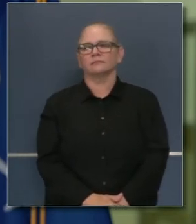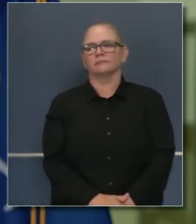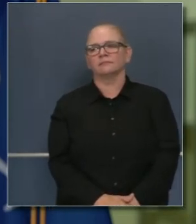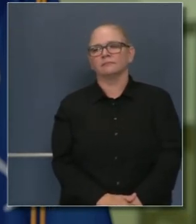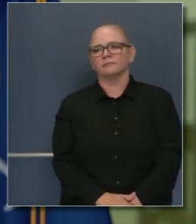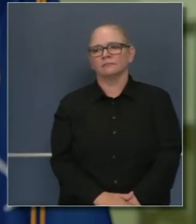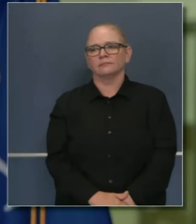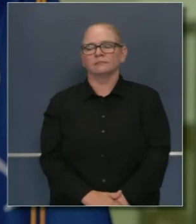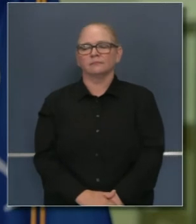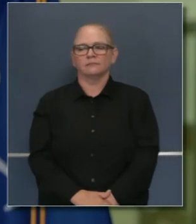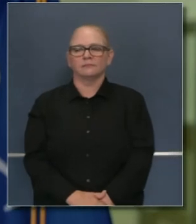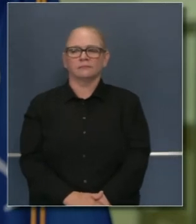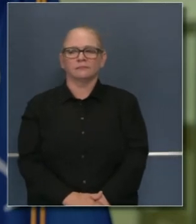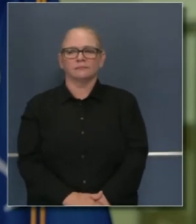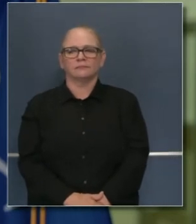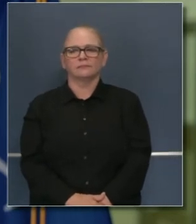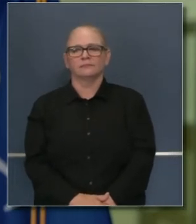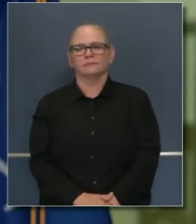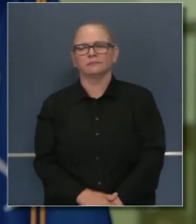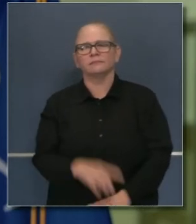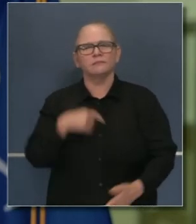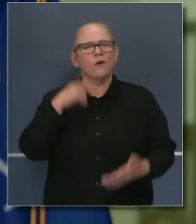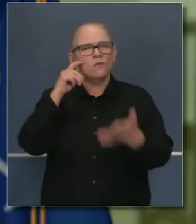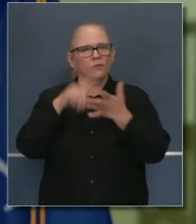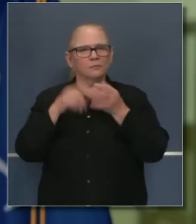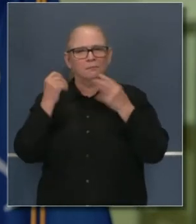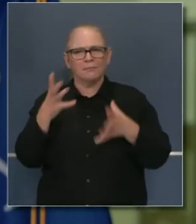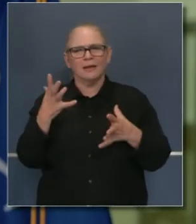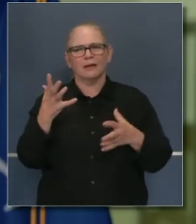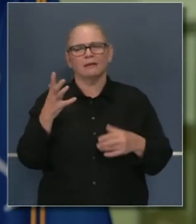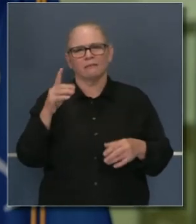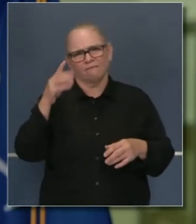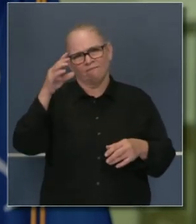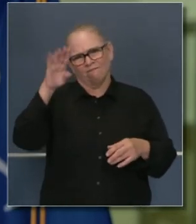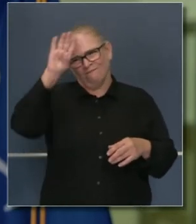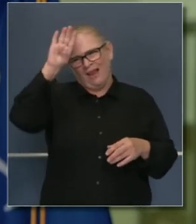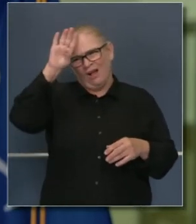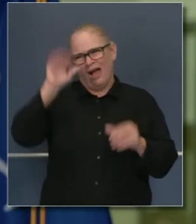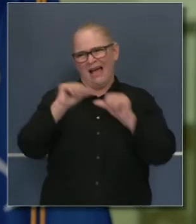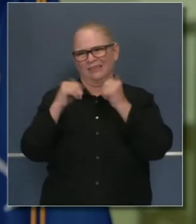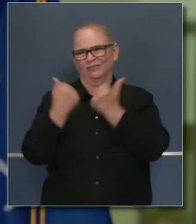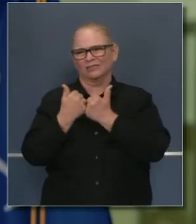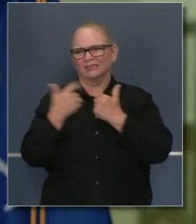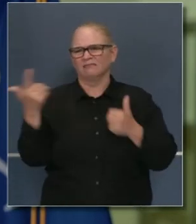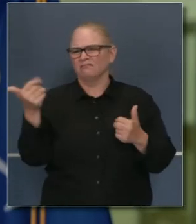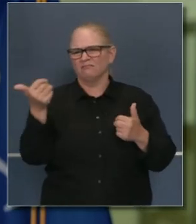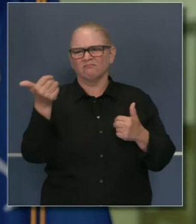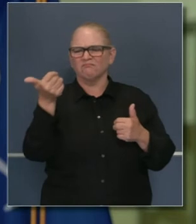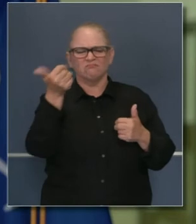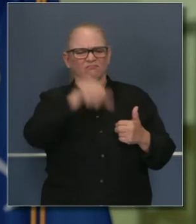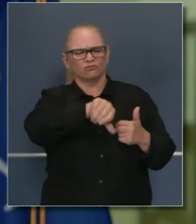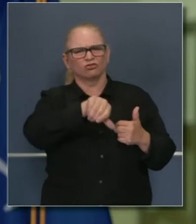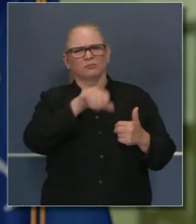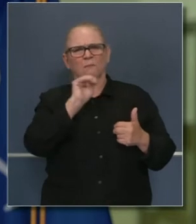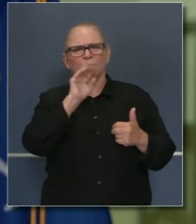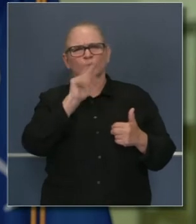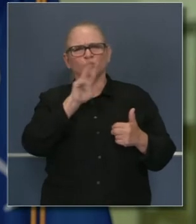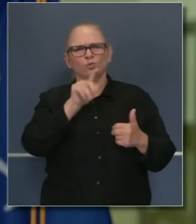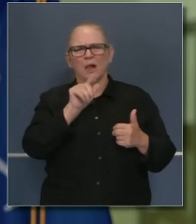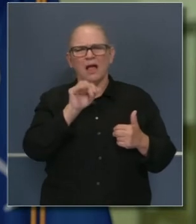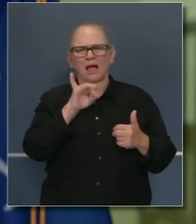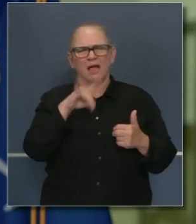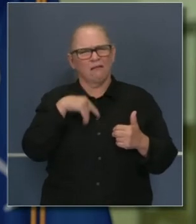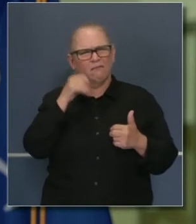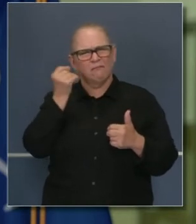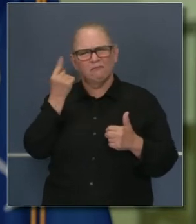de bomberos rechazando la petición mutua por temor a utilizar y necesitar estos recursos